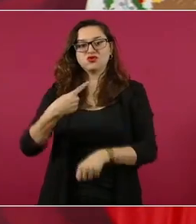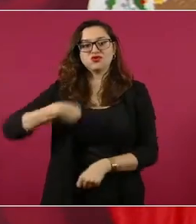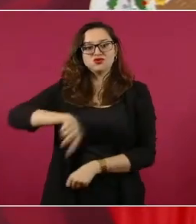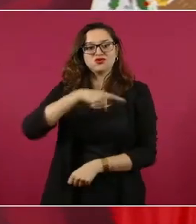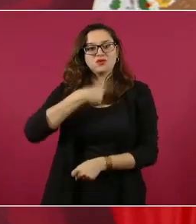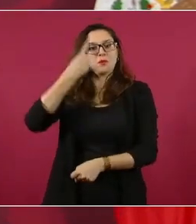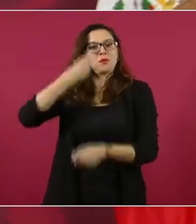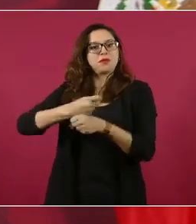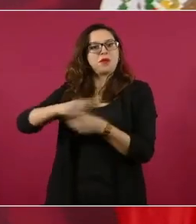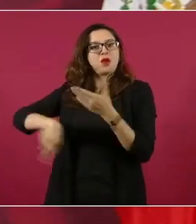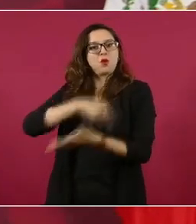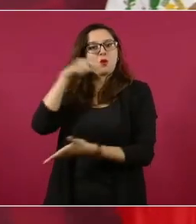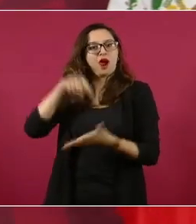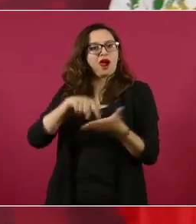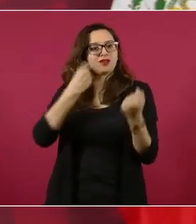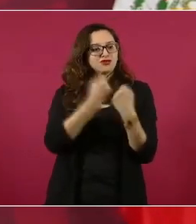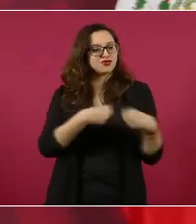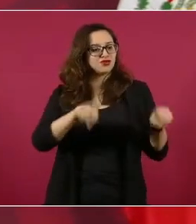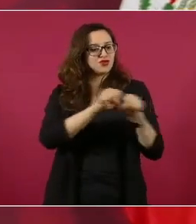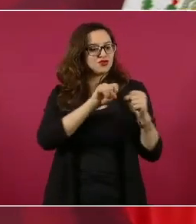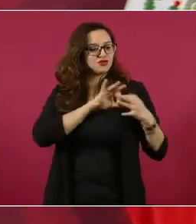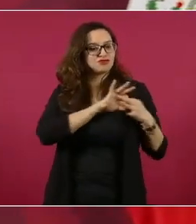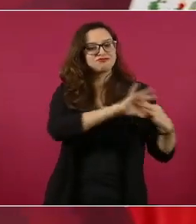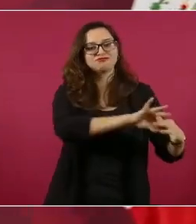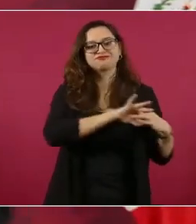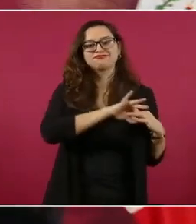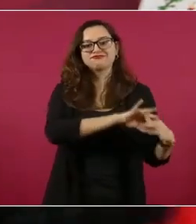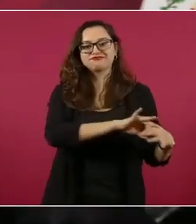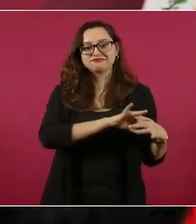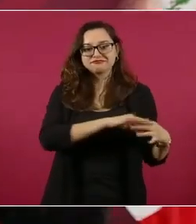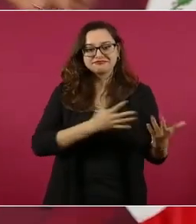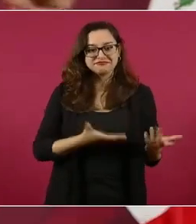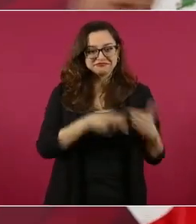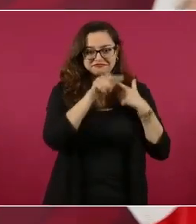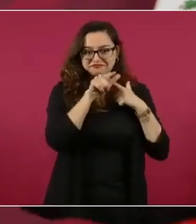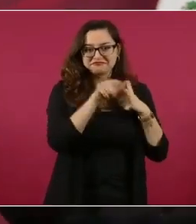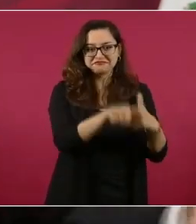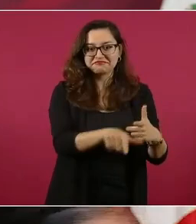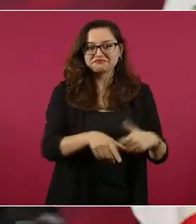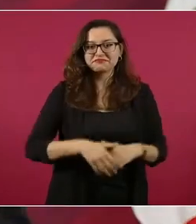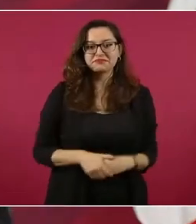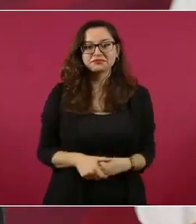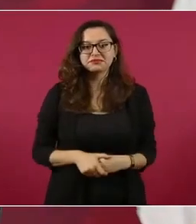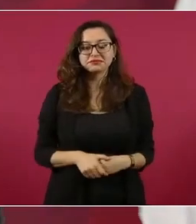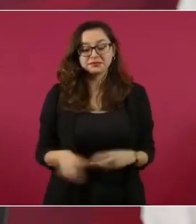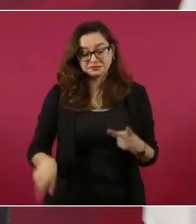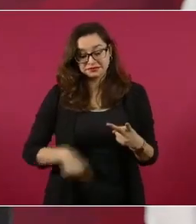¿Qué otra cosa ayudó? no se me va a olvidar, cuando me vinieron a ver